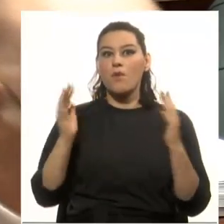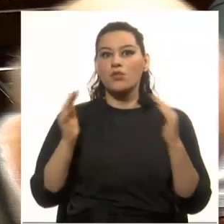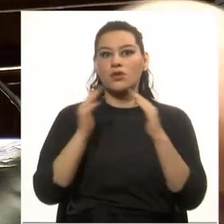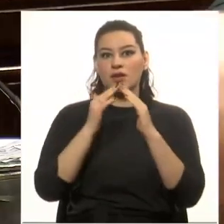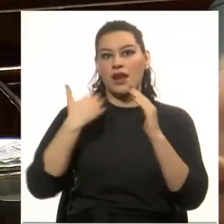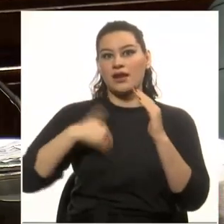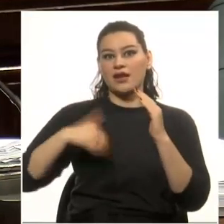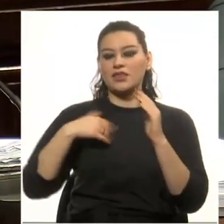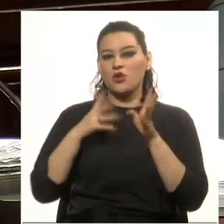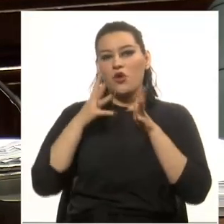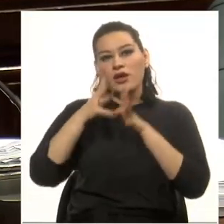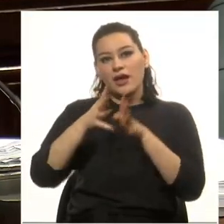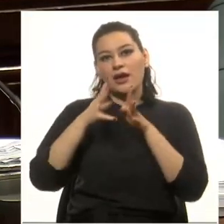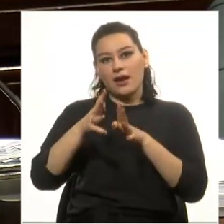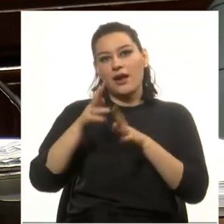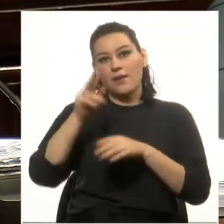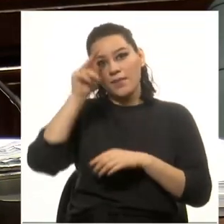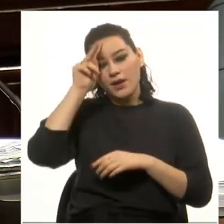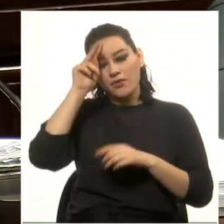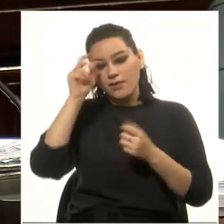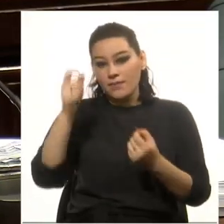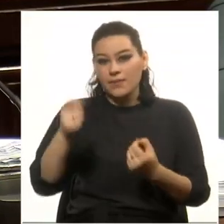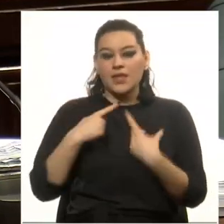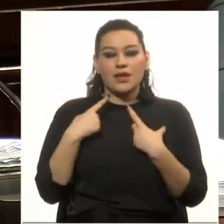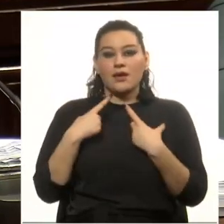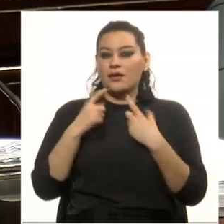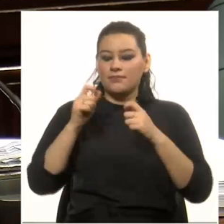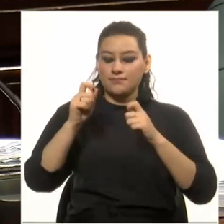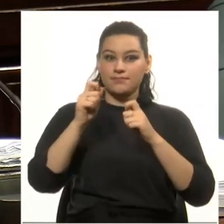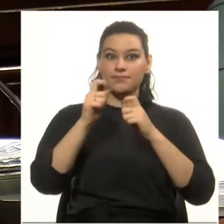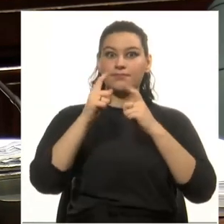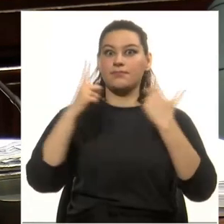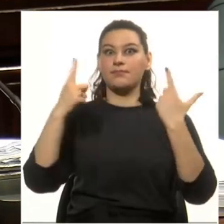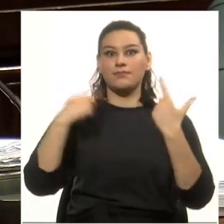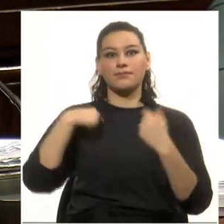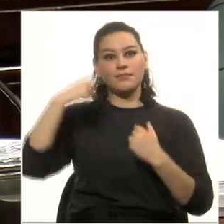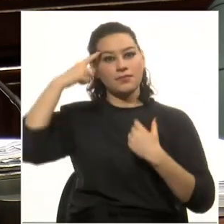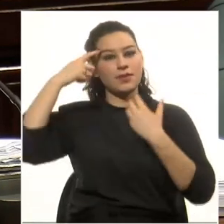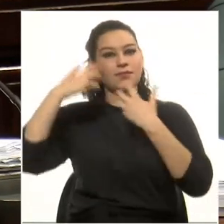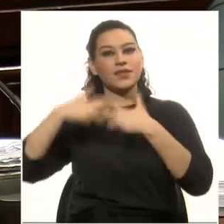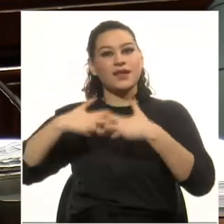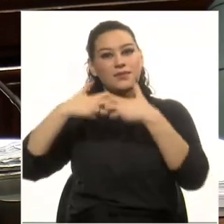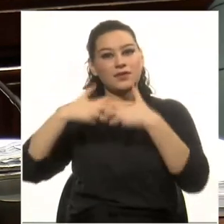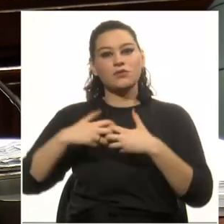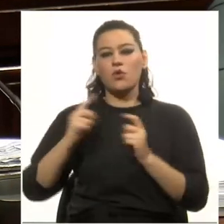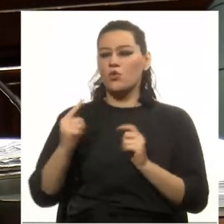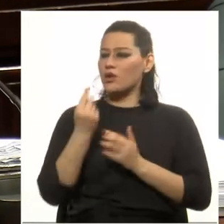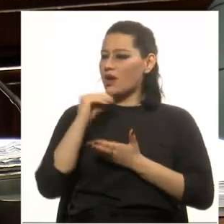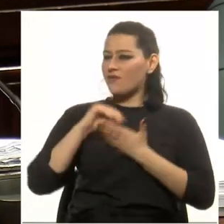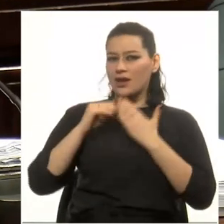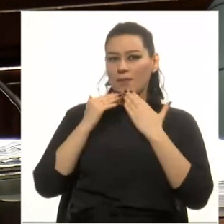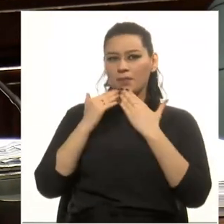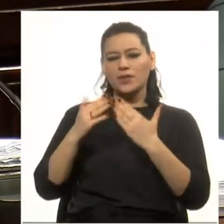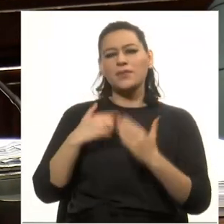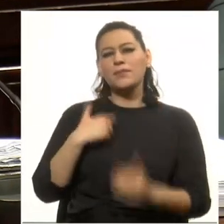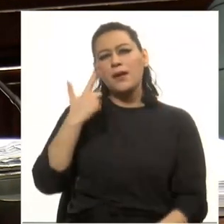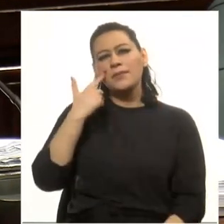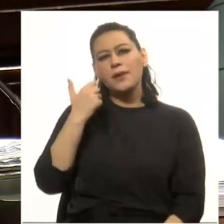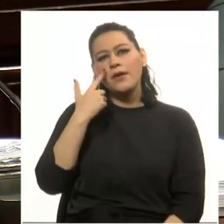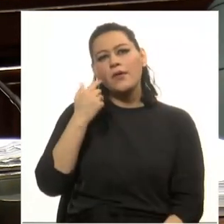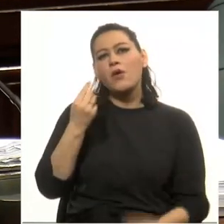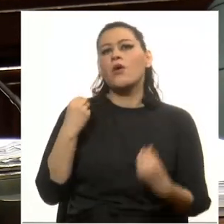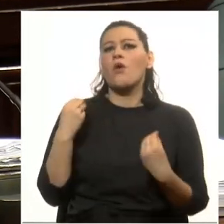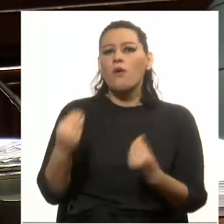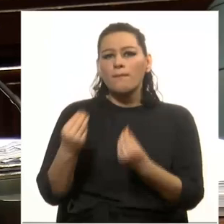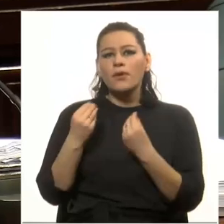y la guerra del Paraguay, iluminó para siempre mi cabeza. Y una vez le pregunté a mi padre cómo era